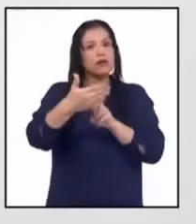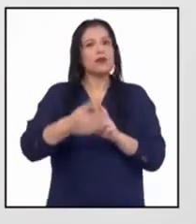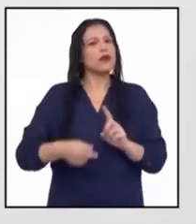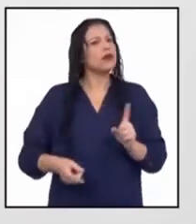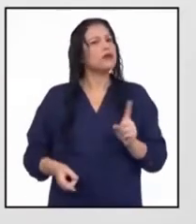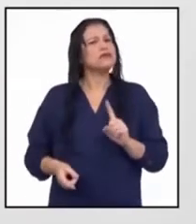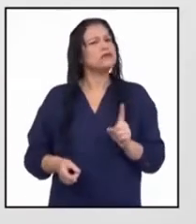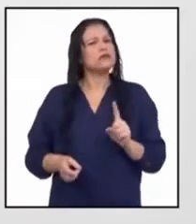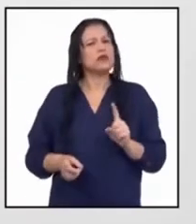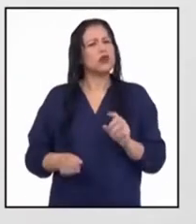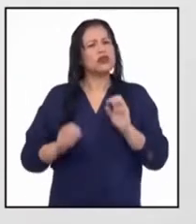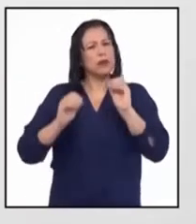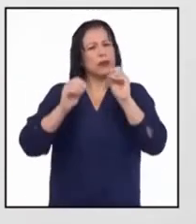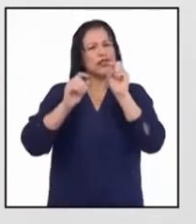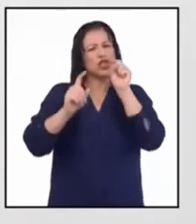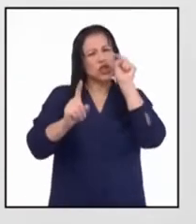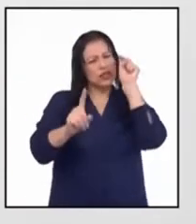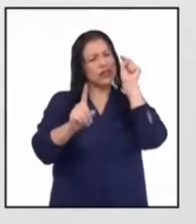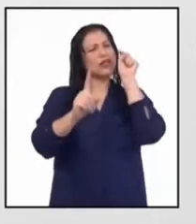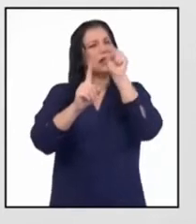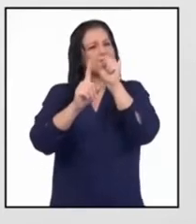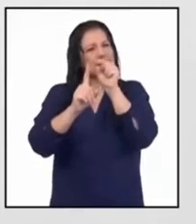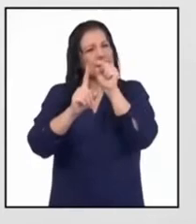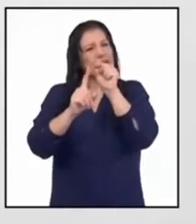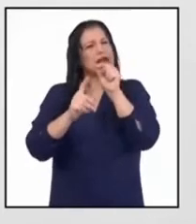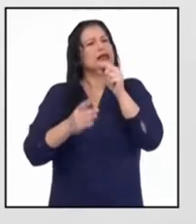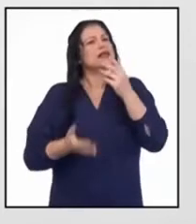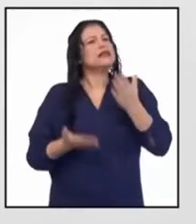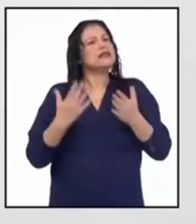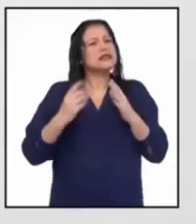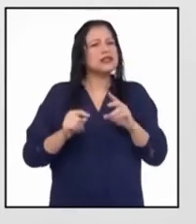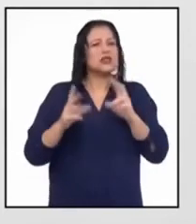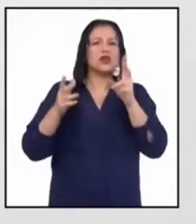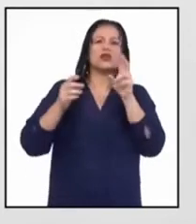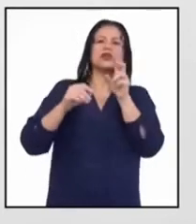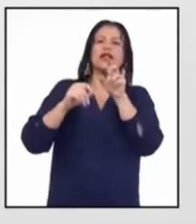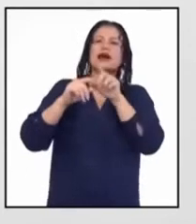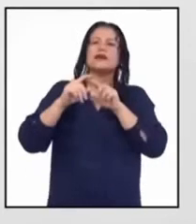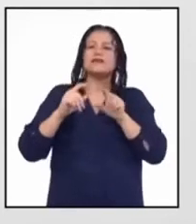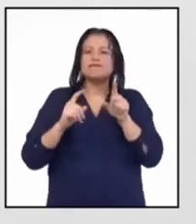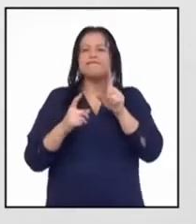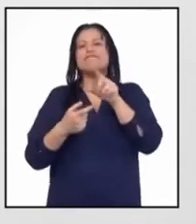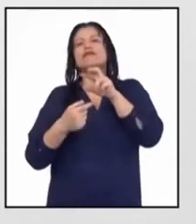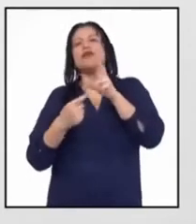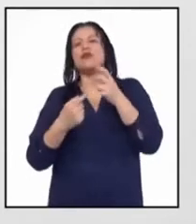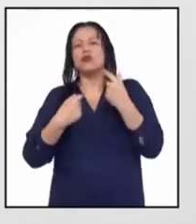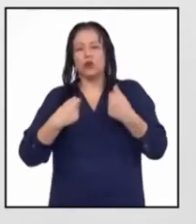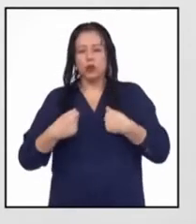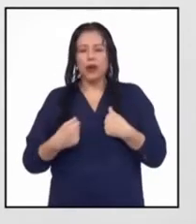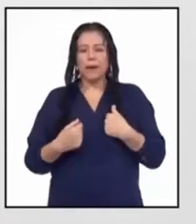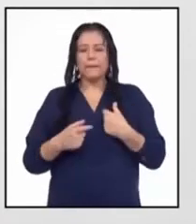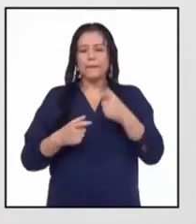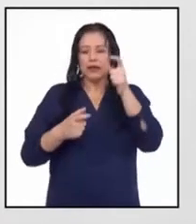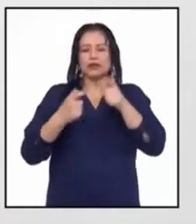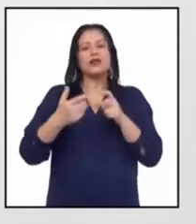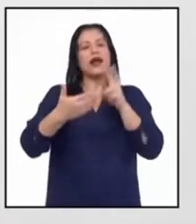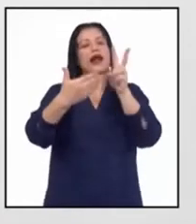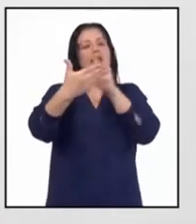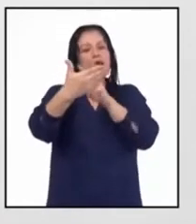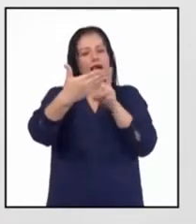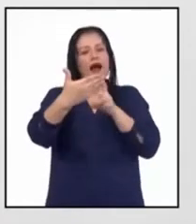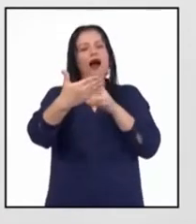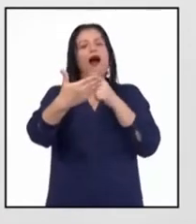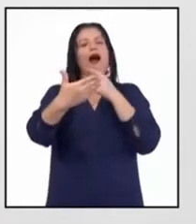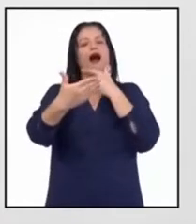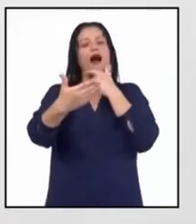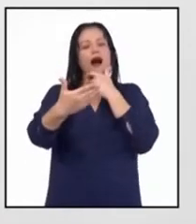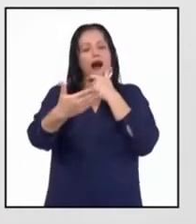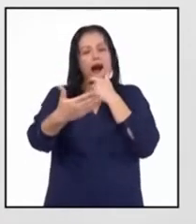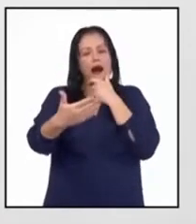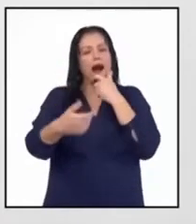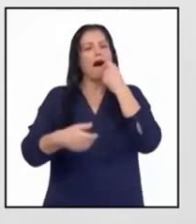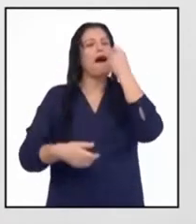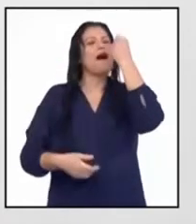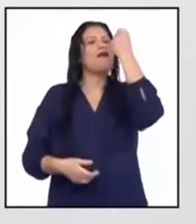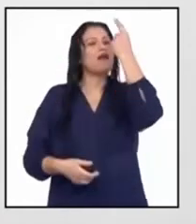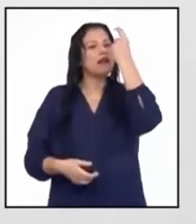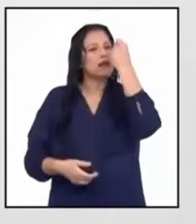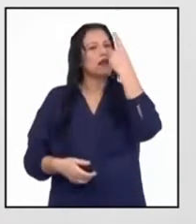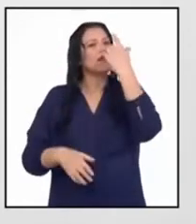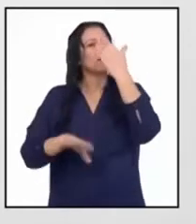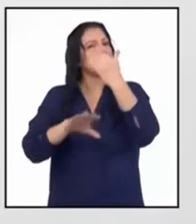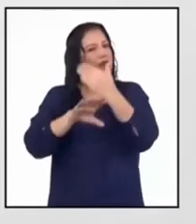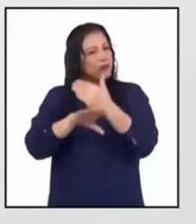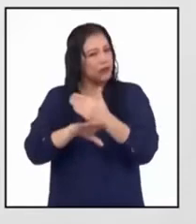escrito de manera directa, sino que está implícito durante todo el párrafo? ¿Podríamos